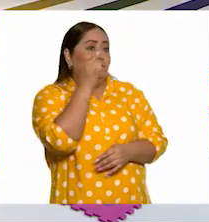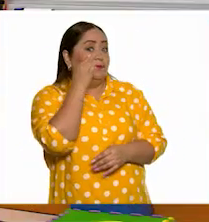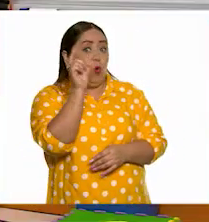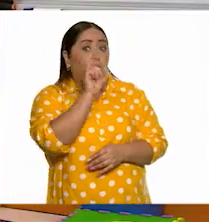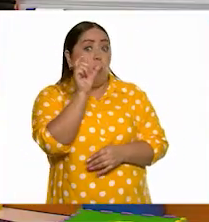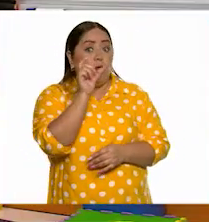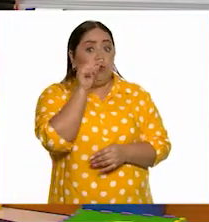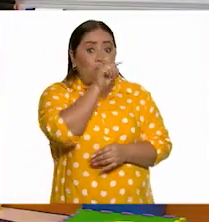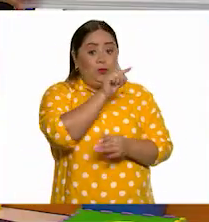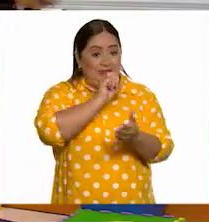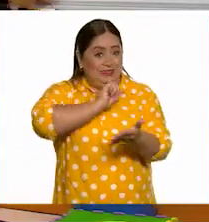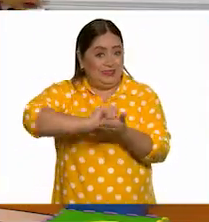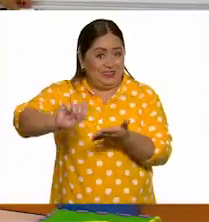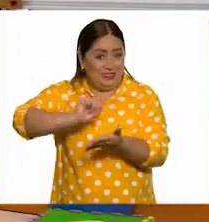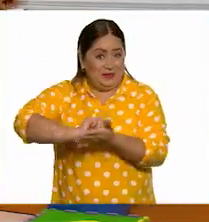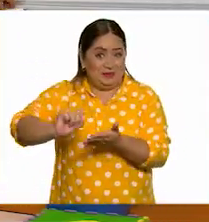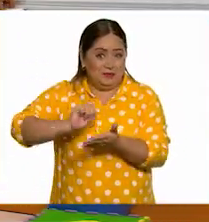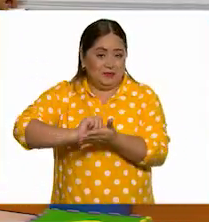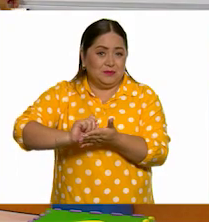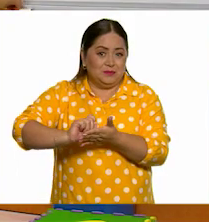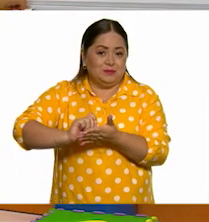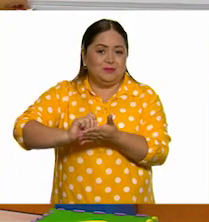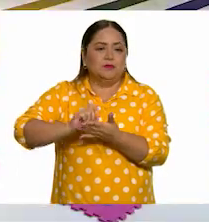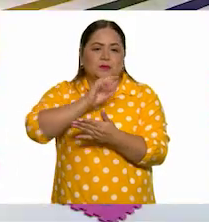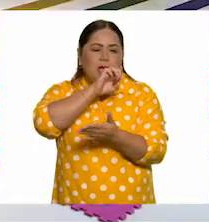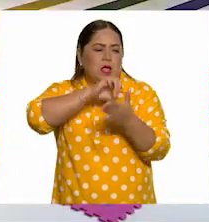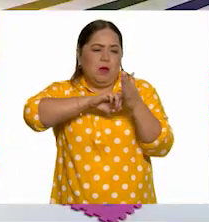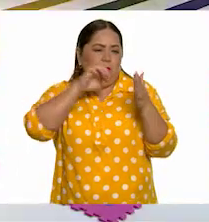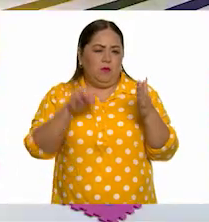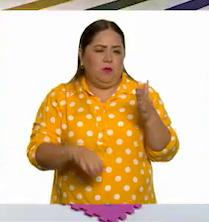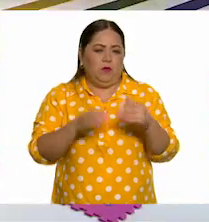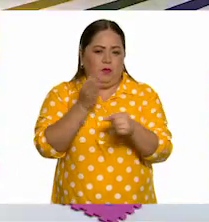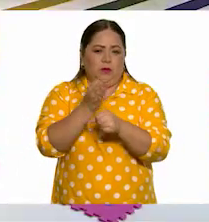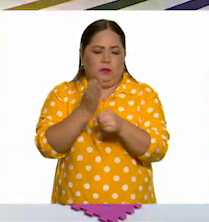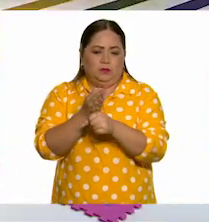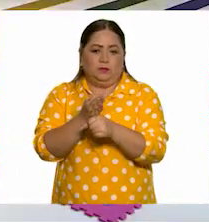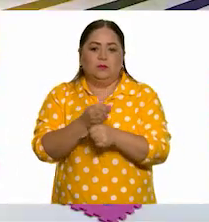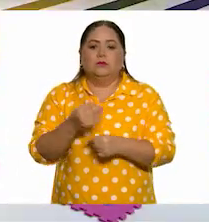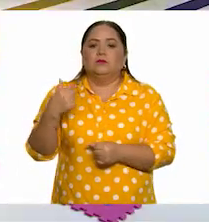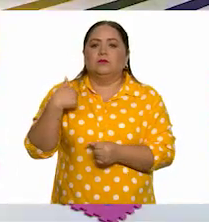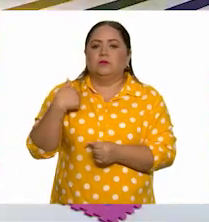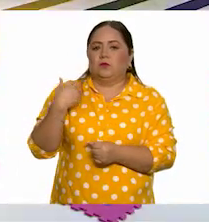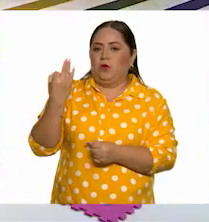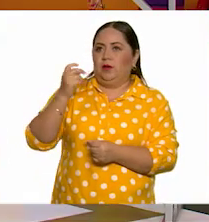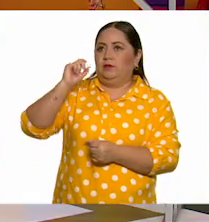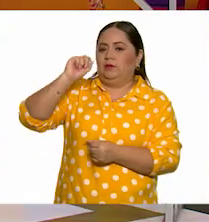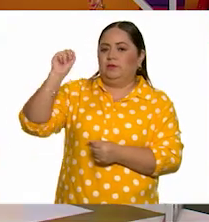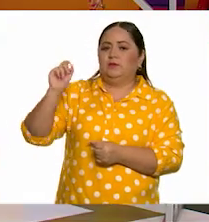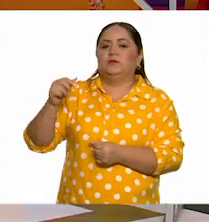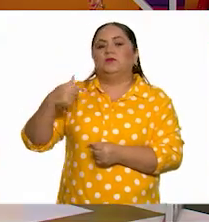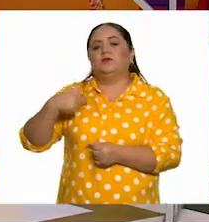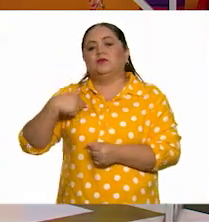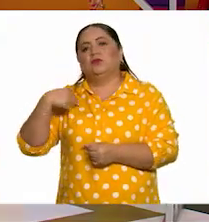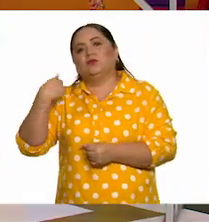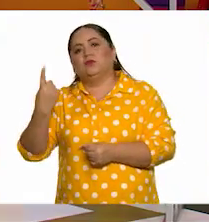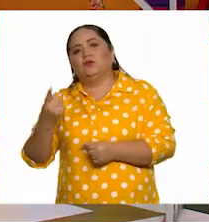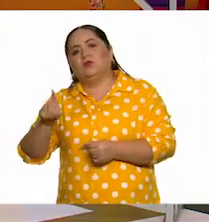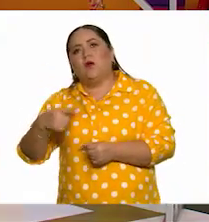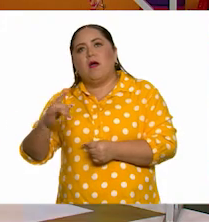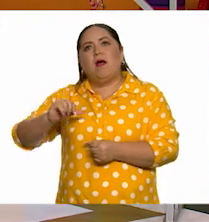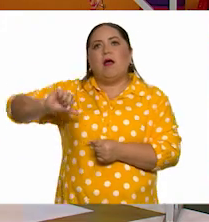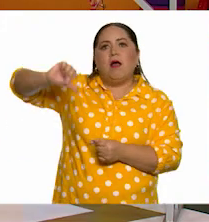que cuando tú estás escribiendo, vamos a tomar en cuenta ahorita esto, yo estoy escribiendo, ay, yo soy alta,